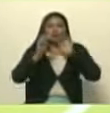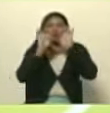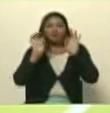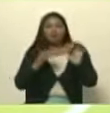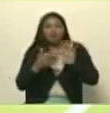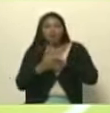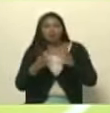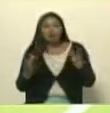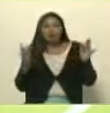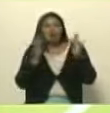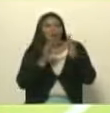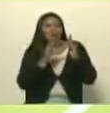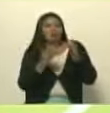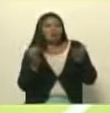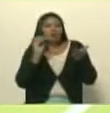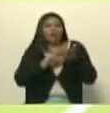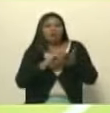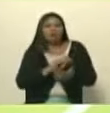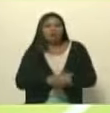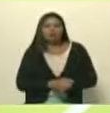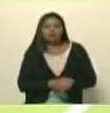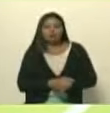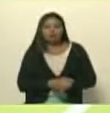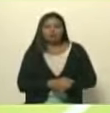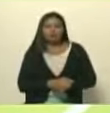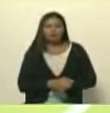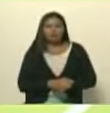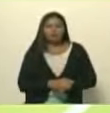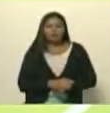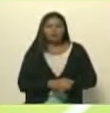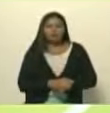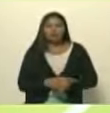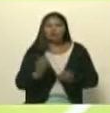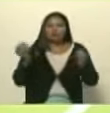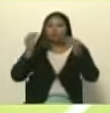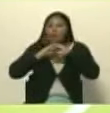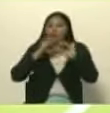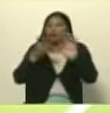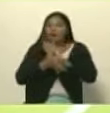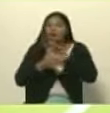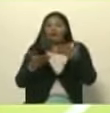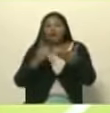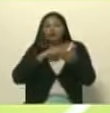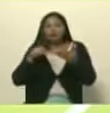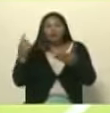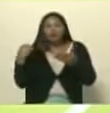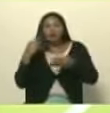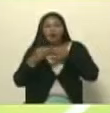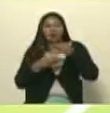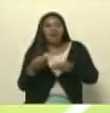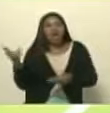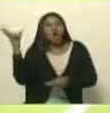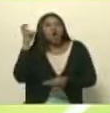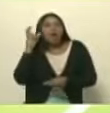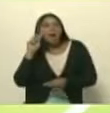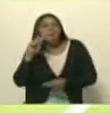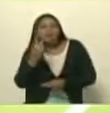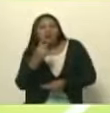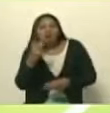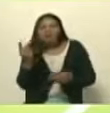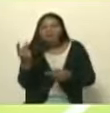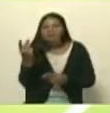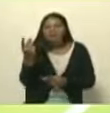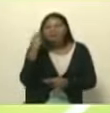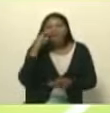de reconectarnos. Hoy por hoy nosotros estamos convencidos que debemos, primero, escuchar, segundo,